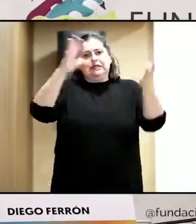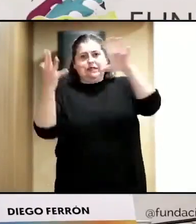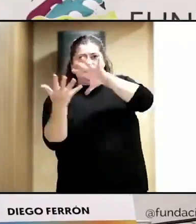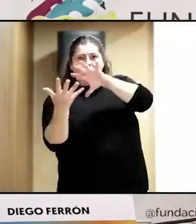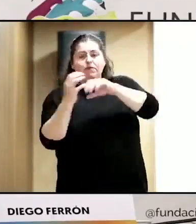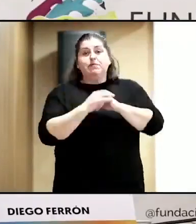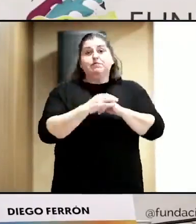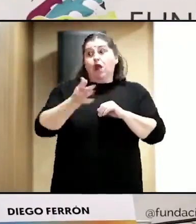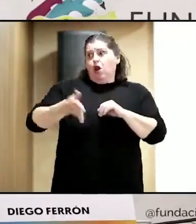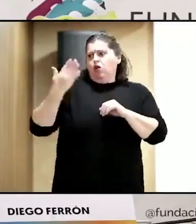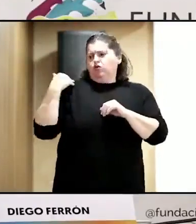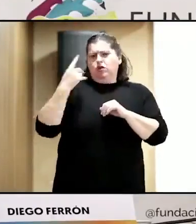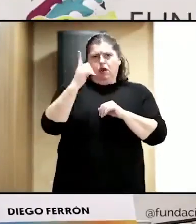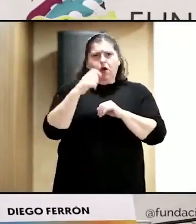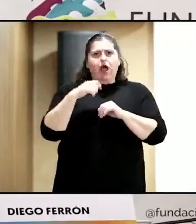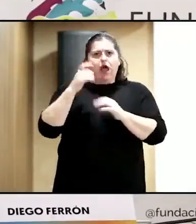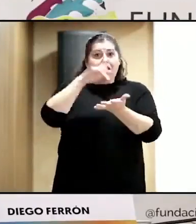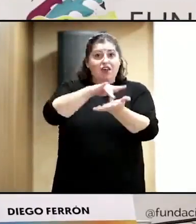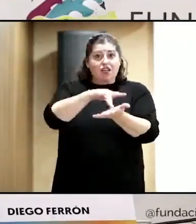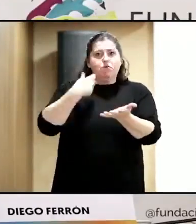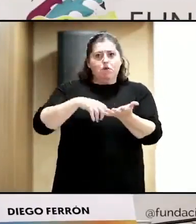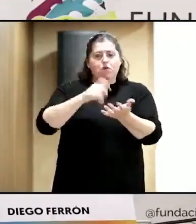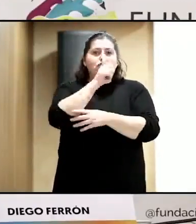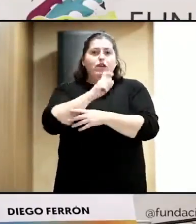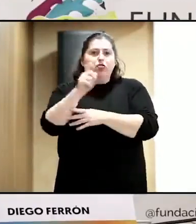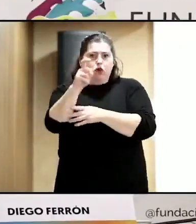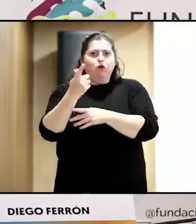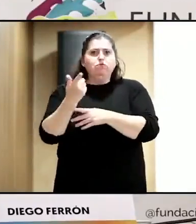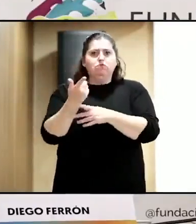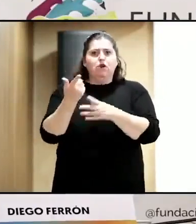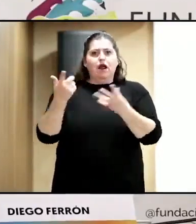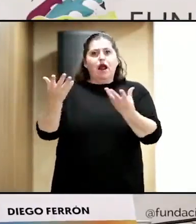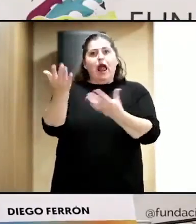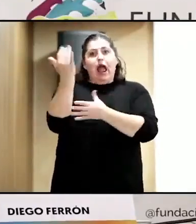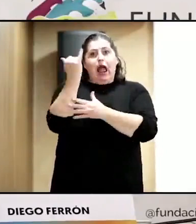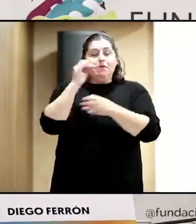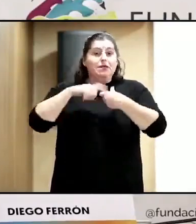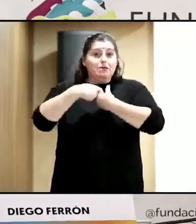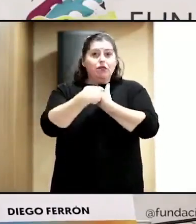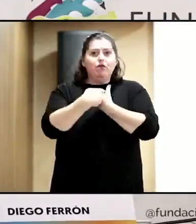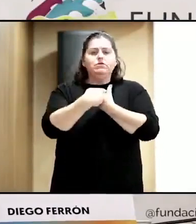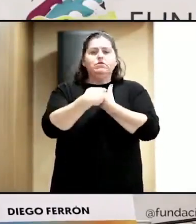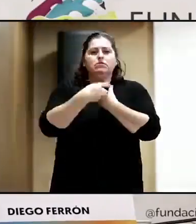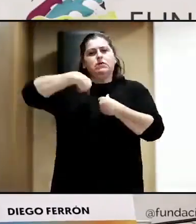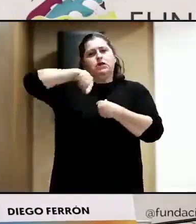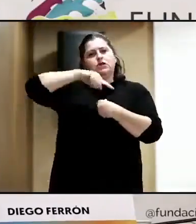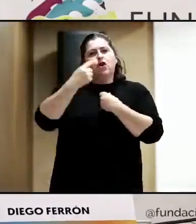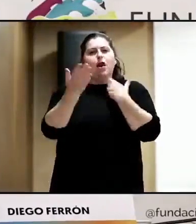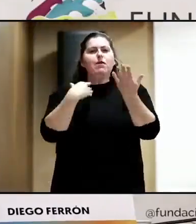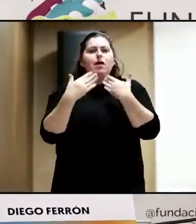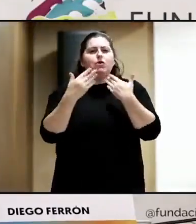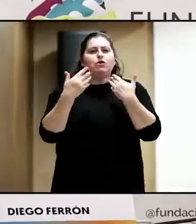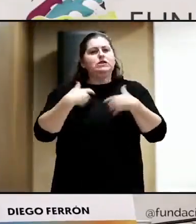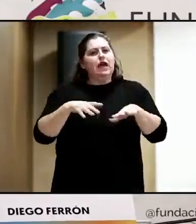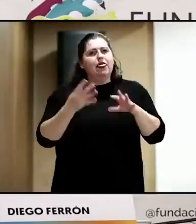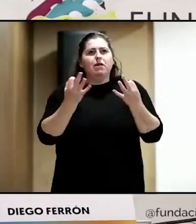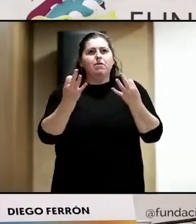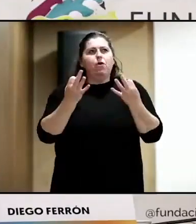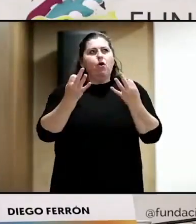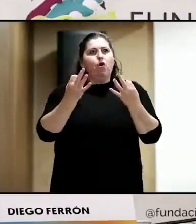en otro evento en el que participaba la Fundación, alabamos de que ya deberíamos de parar